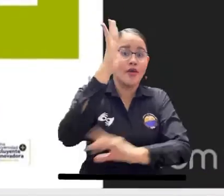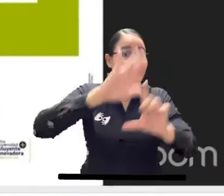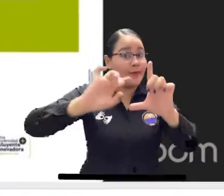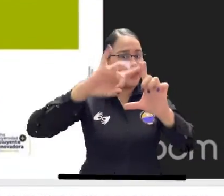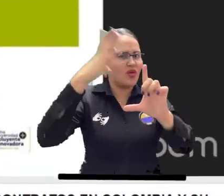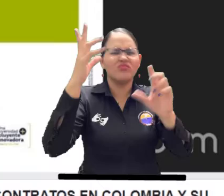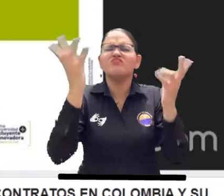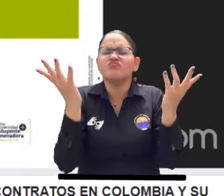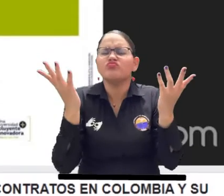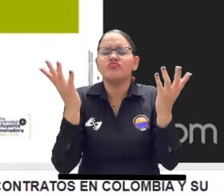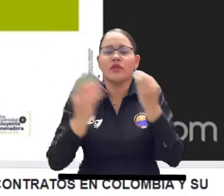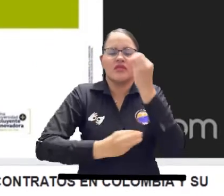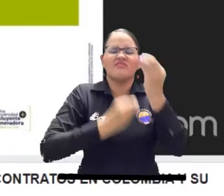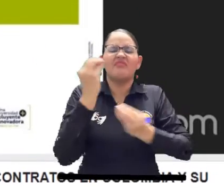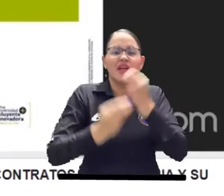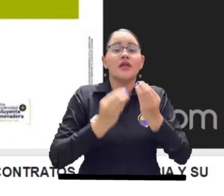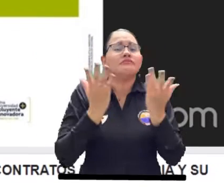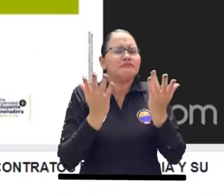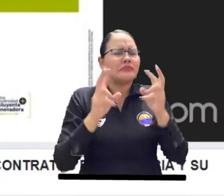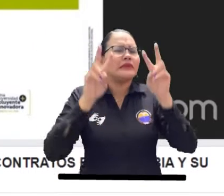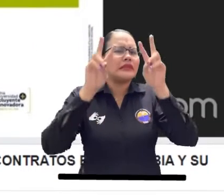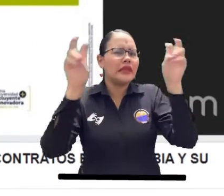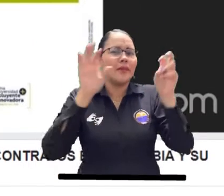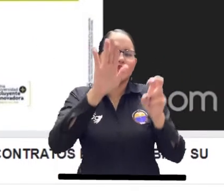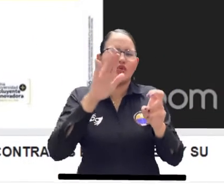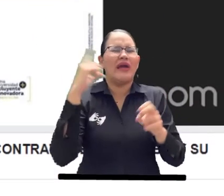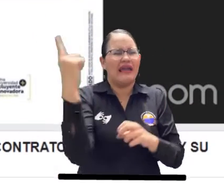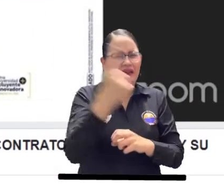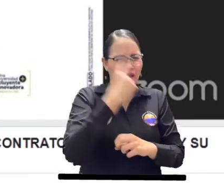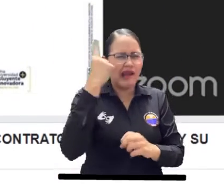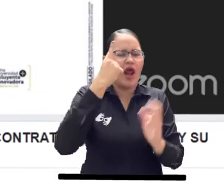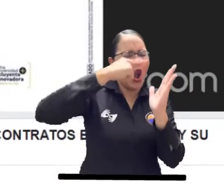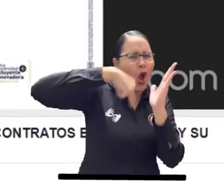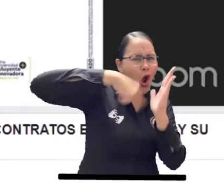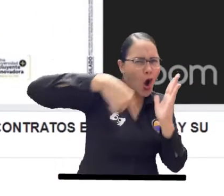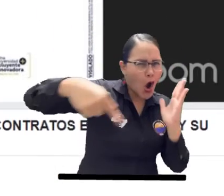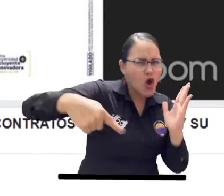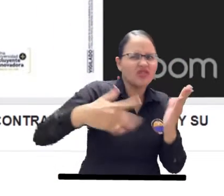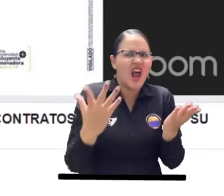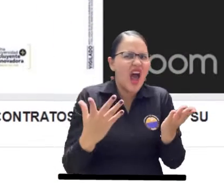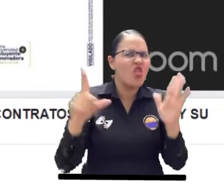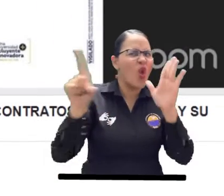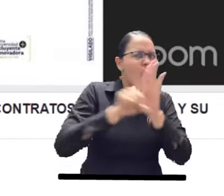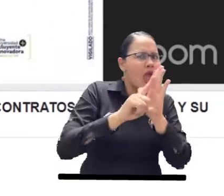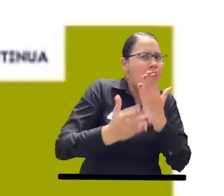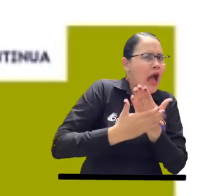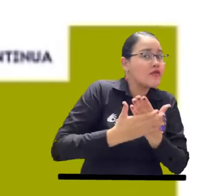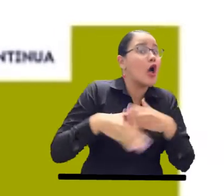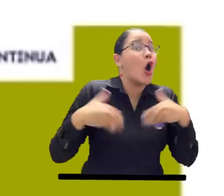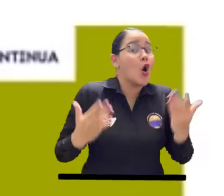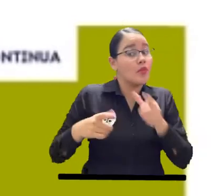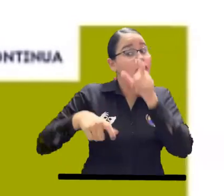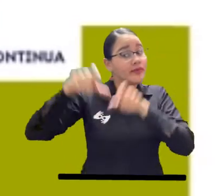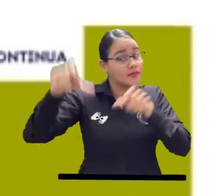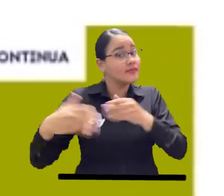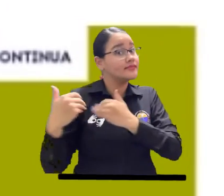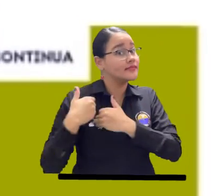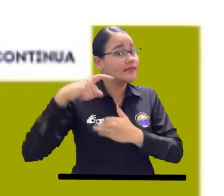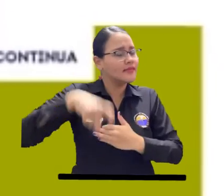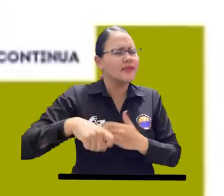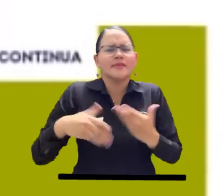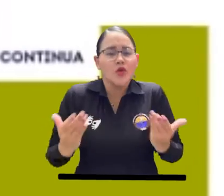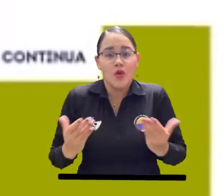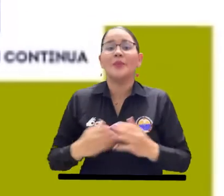problemática jurídica de los contratos en colombia y su responsabilidad civil la cual estuvo a cargo del magister en derecho andrés